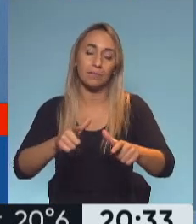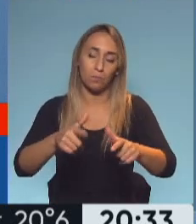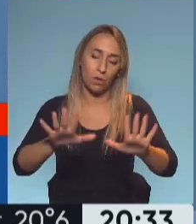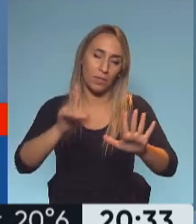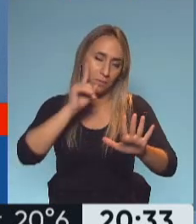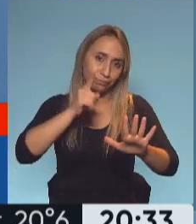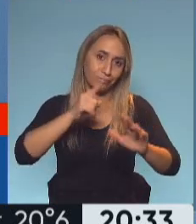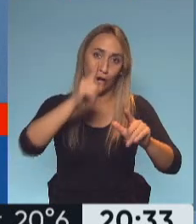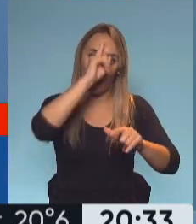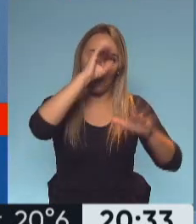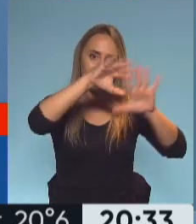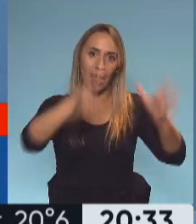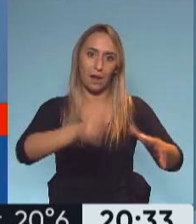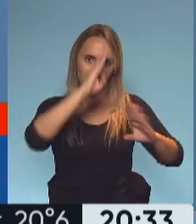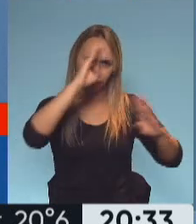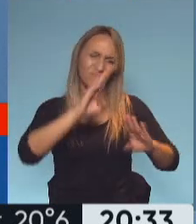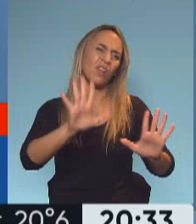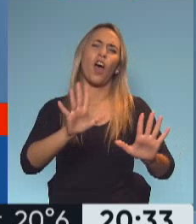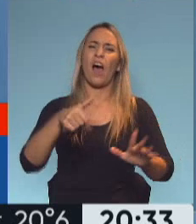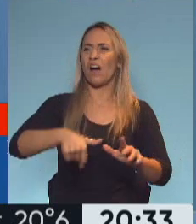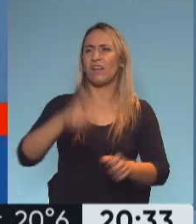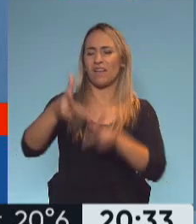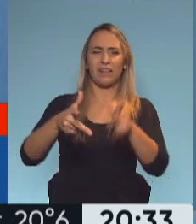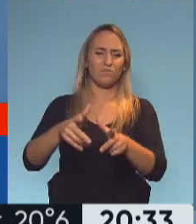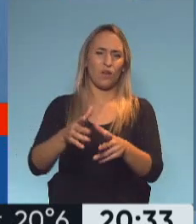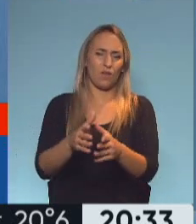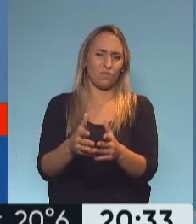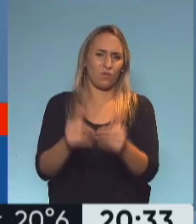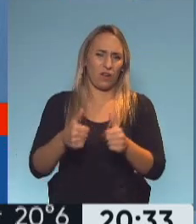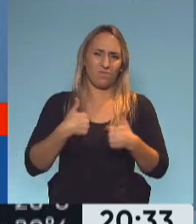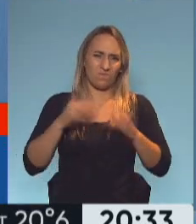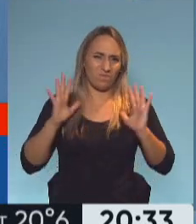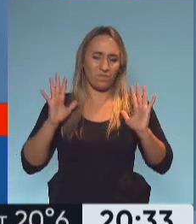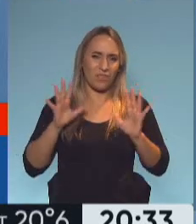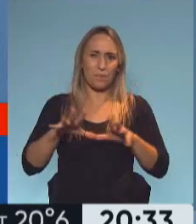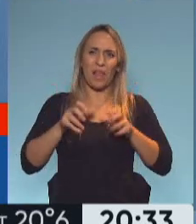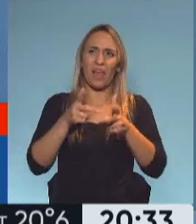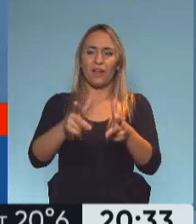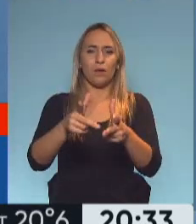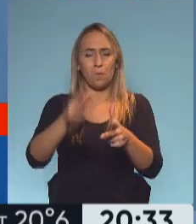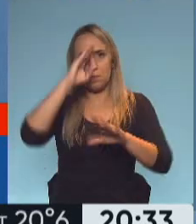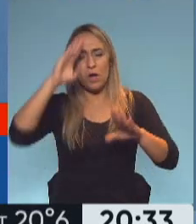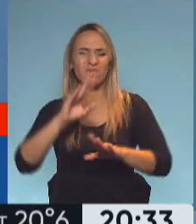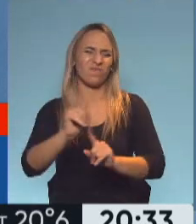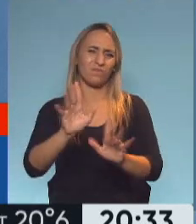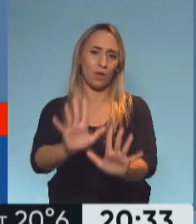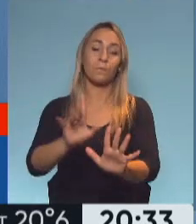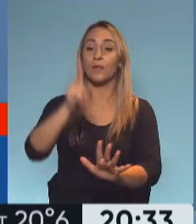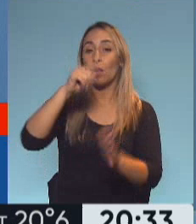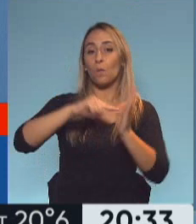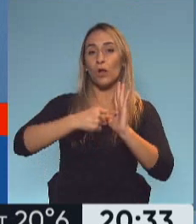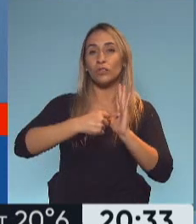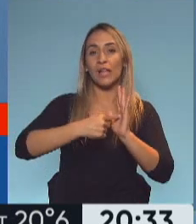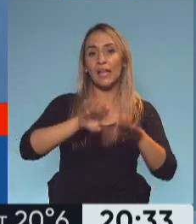peligro de colapso del sistema sanitario todavía es muy prematuro todavía no está en riesgo ni mucho menos hoy en la provincia de Buenos Aires tenemos una ocupación de camas